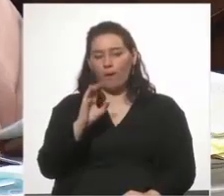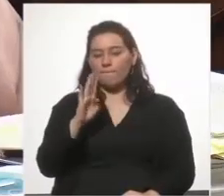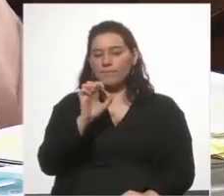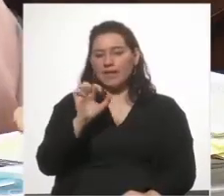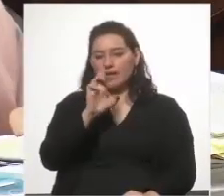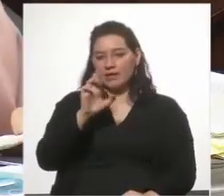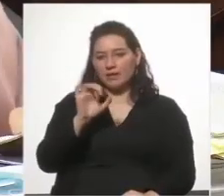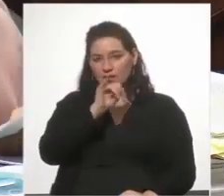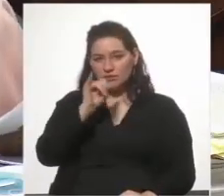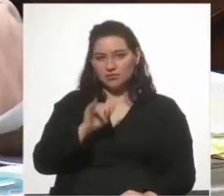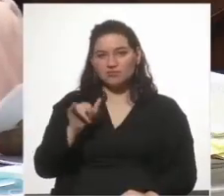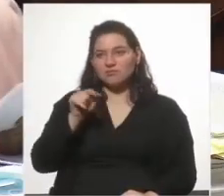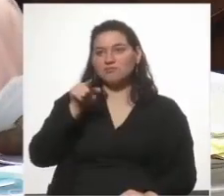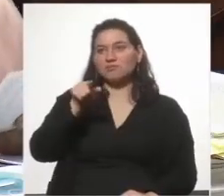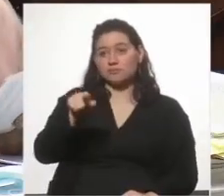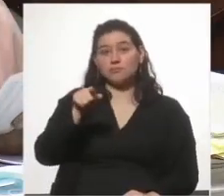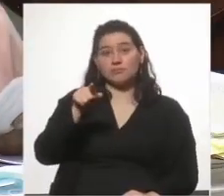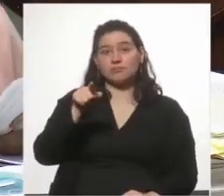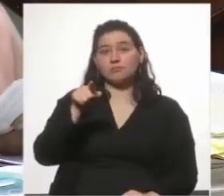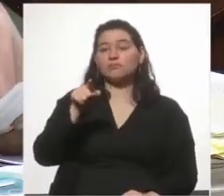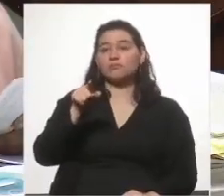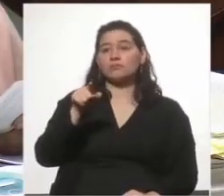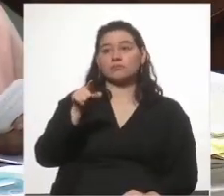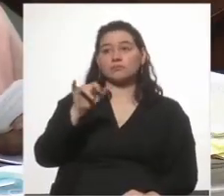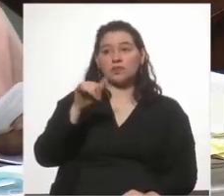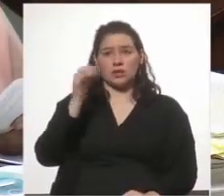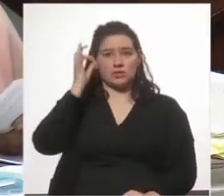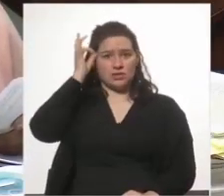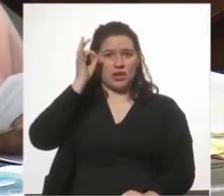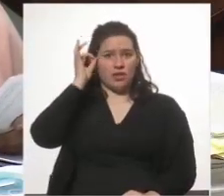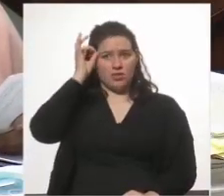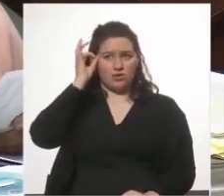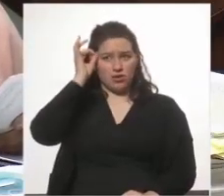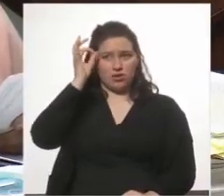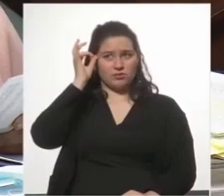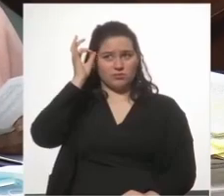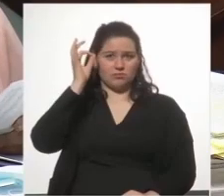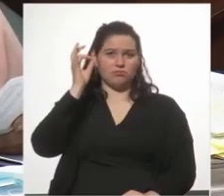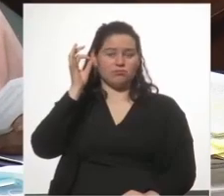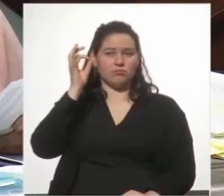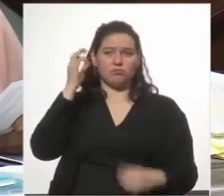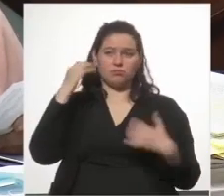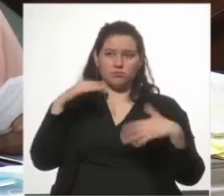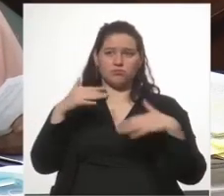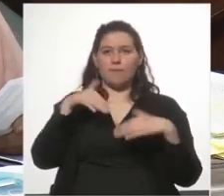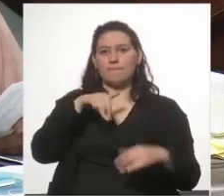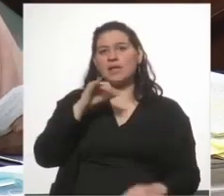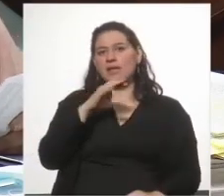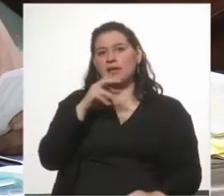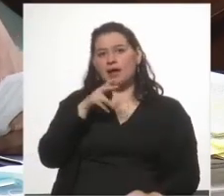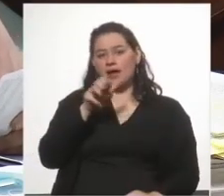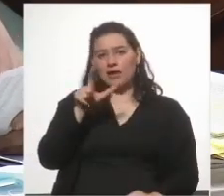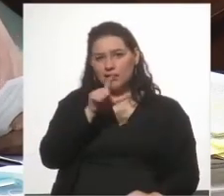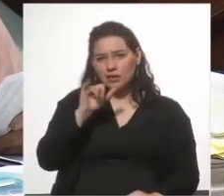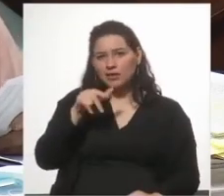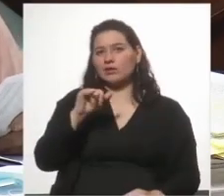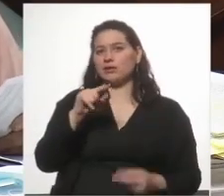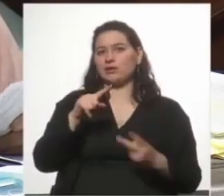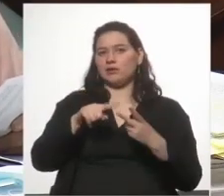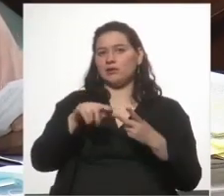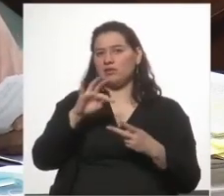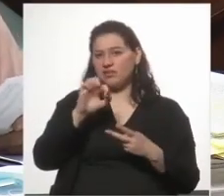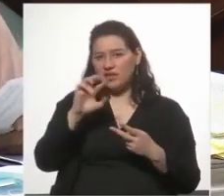Y estaba interviniendo senadores de la talla de Michelini, de Terra,